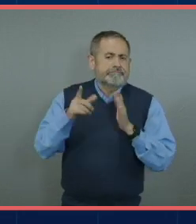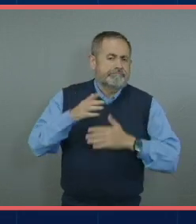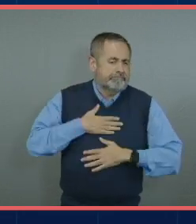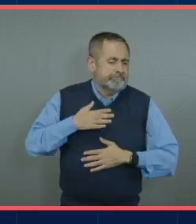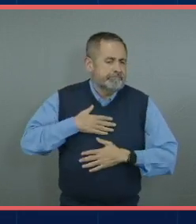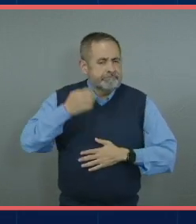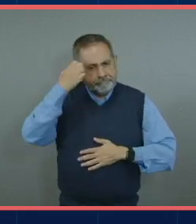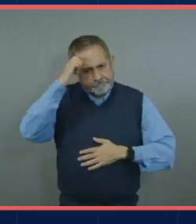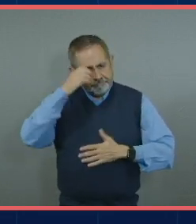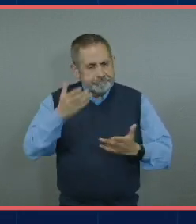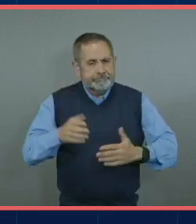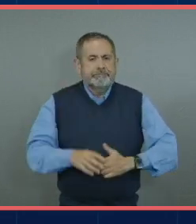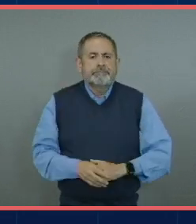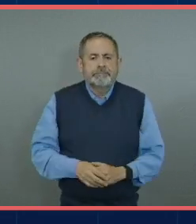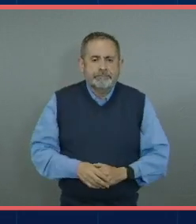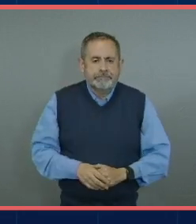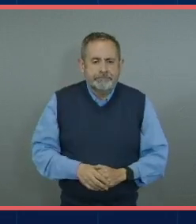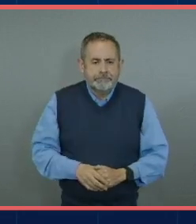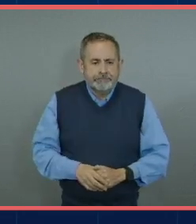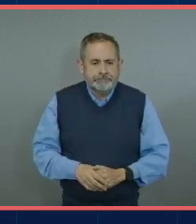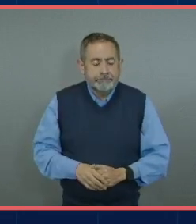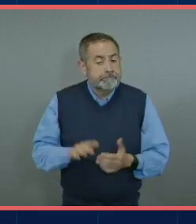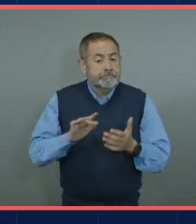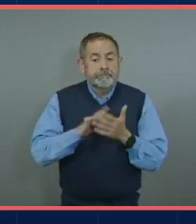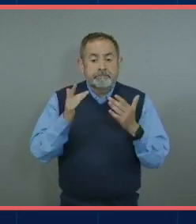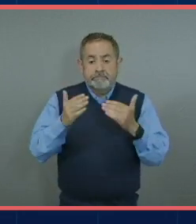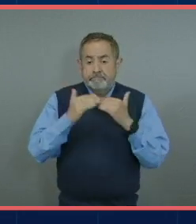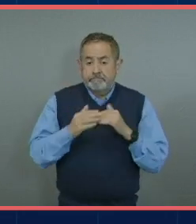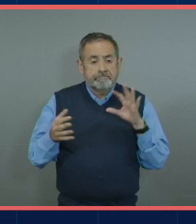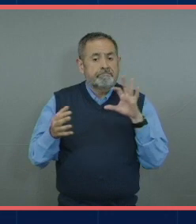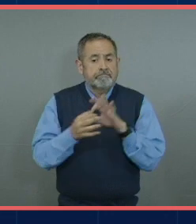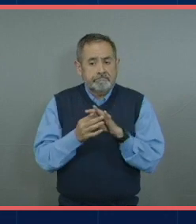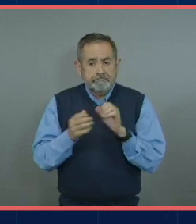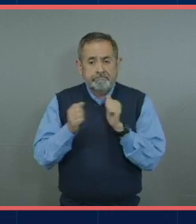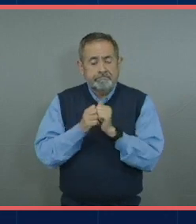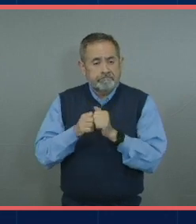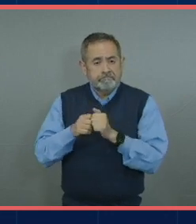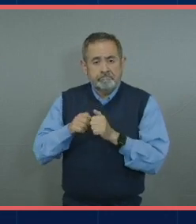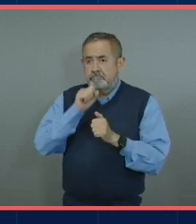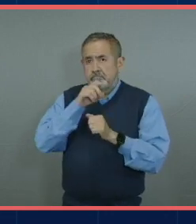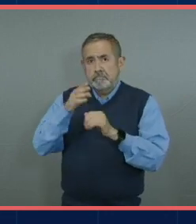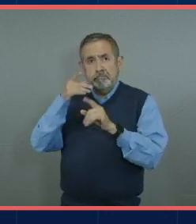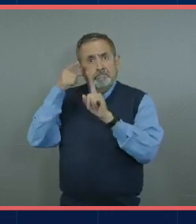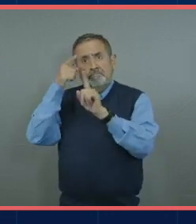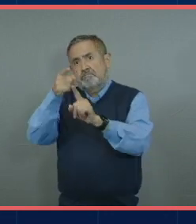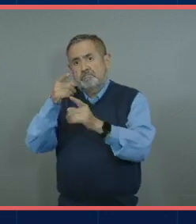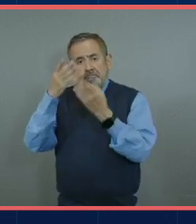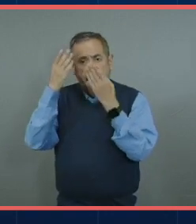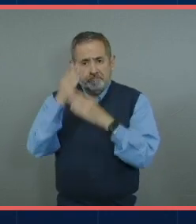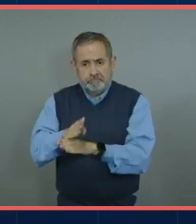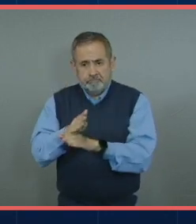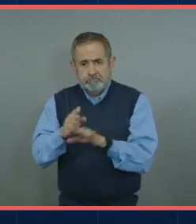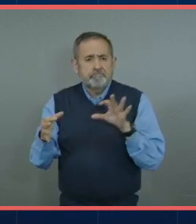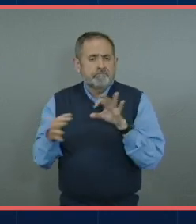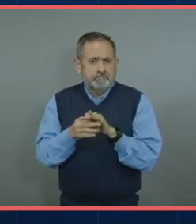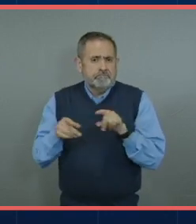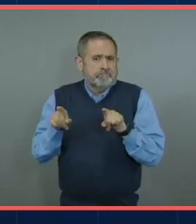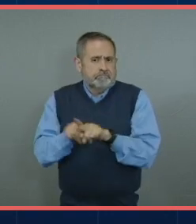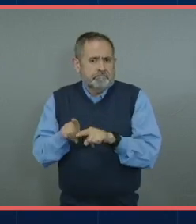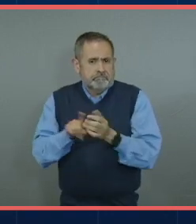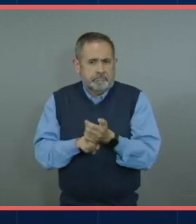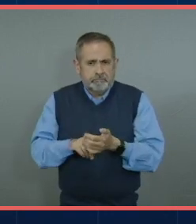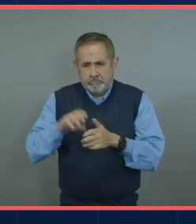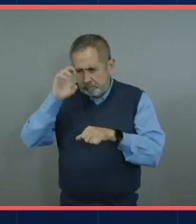aquí en el banco. Gracias, Jorge. Sin duda, muy alineadas además a los valores del banco. Así que, sin duda alguna, toda la